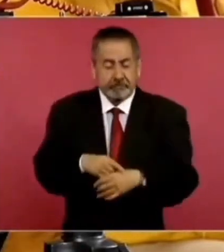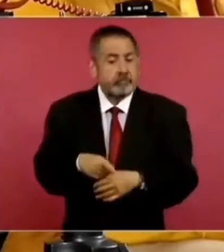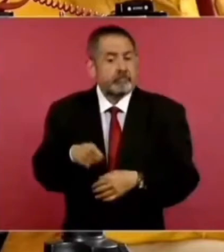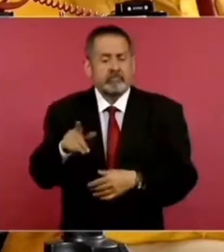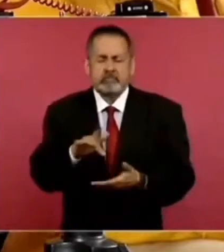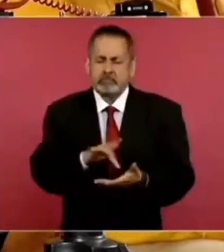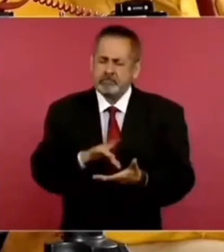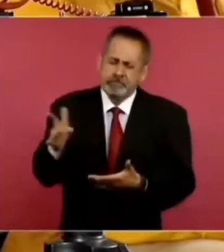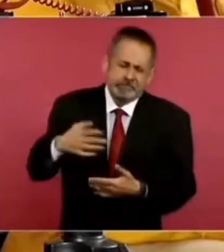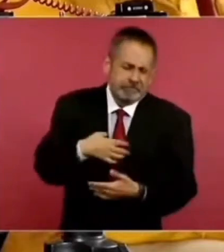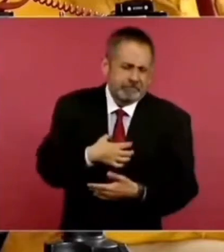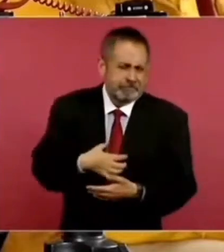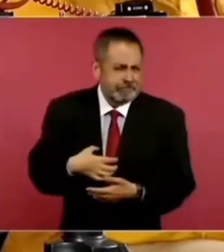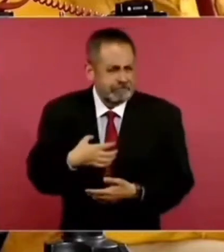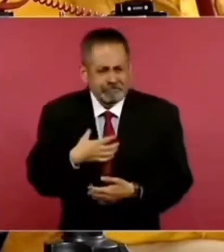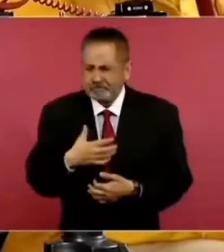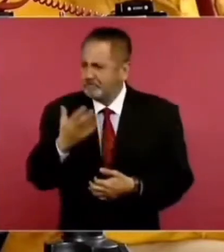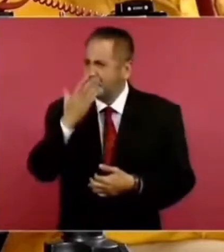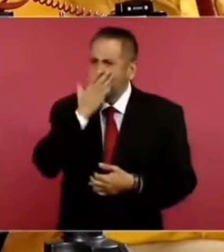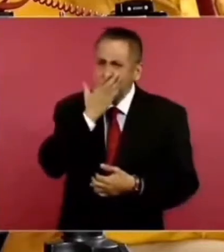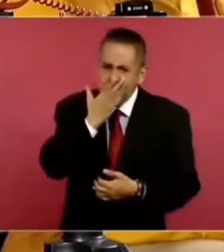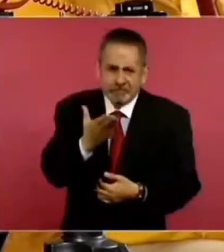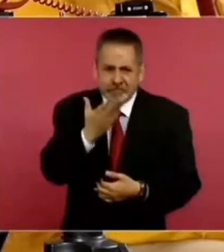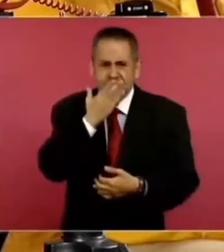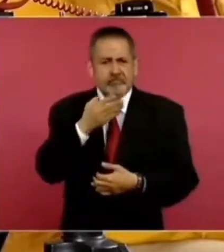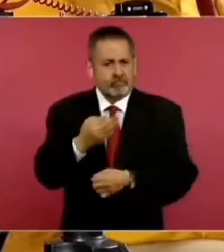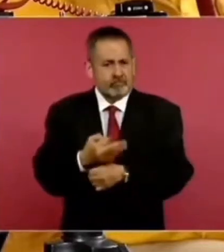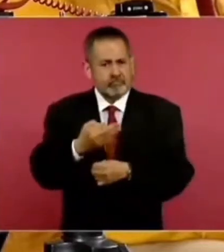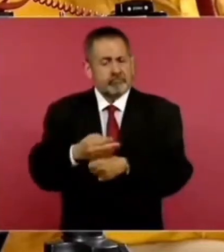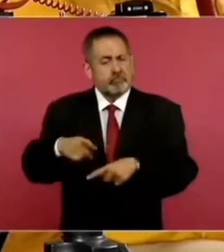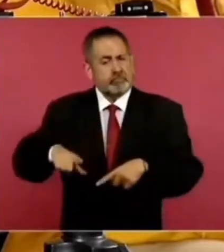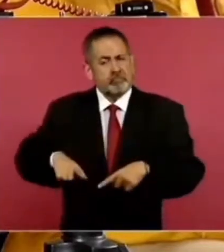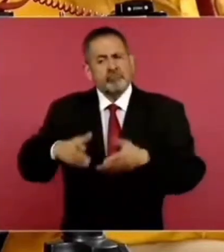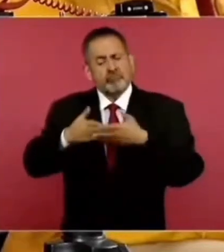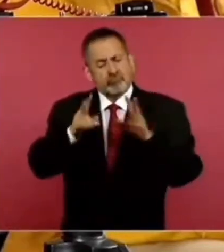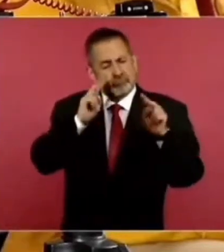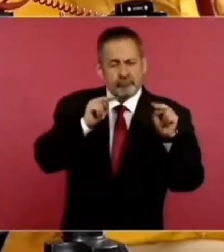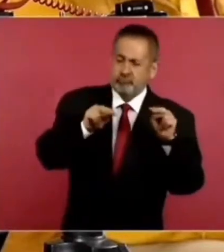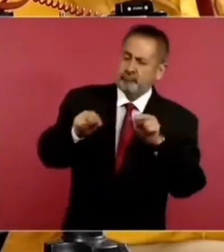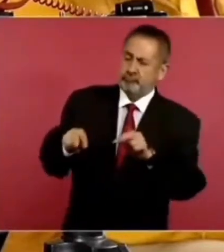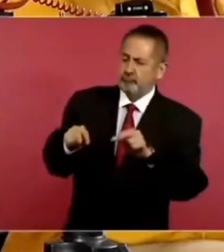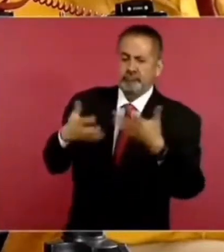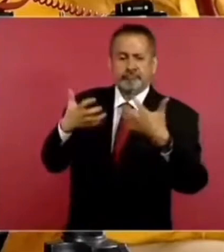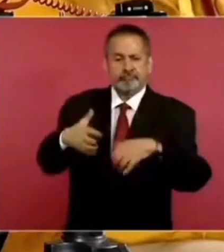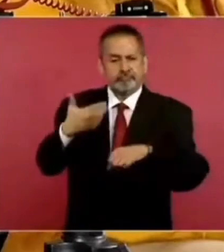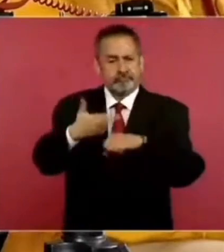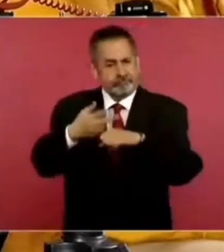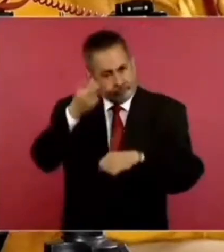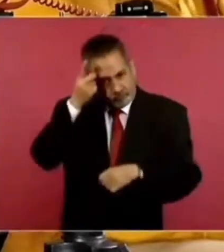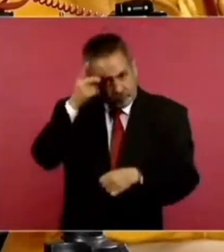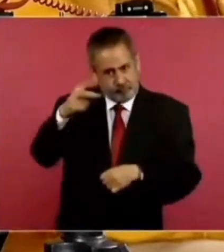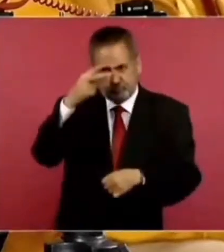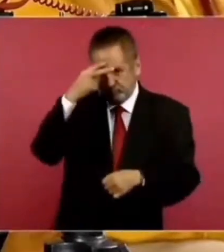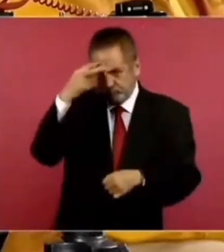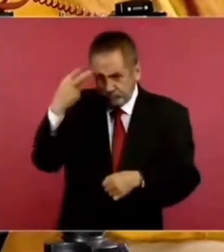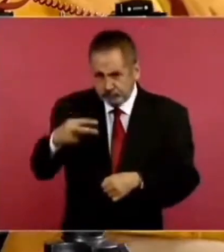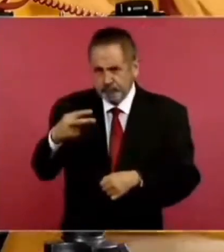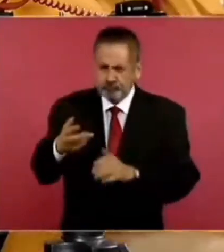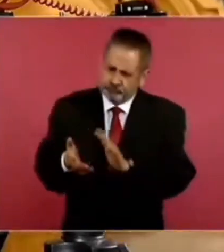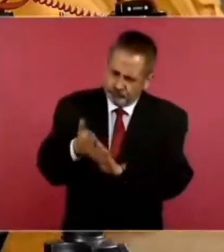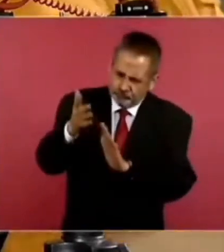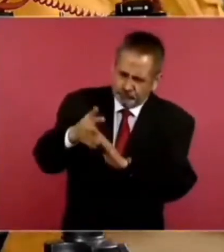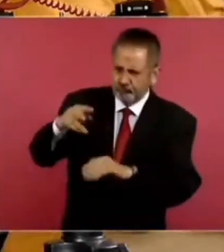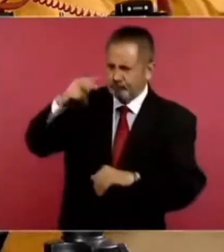agradecidos y muy contentos de que en este gobierno por fin se voltea a ver a los empresarios mexicanos y a las constructoras